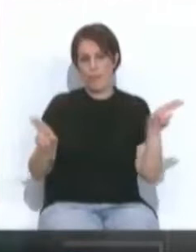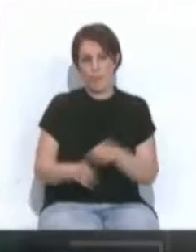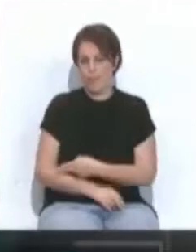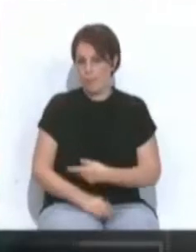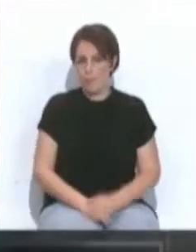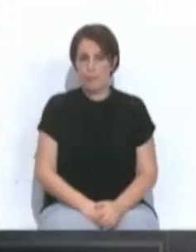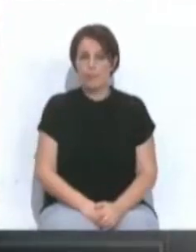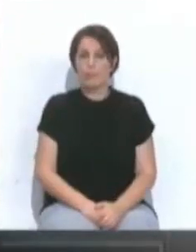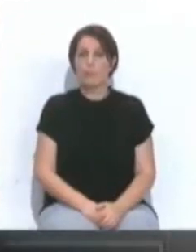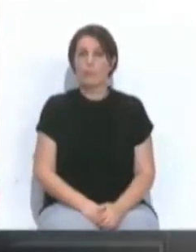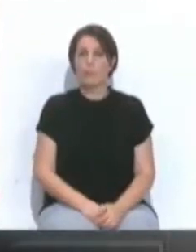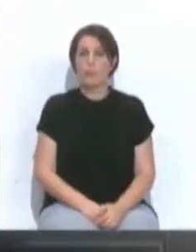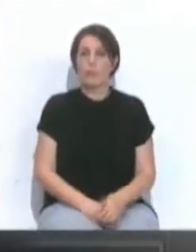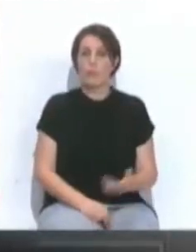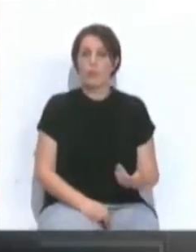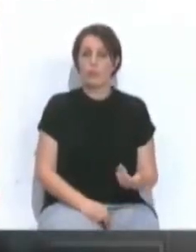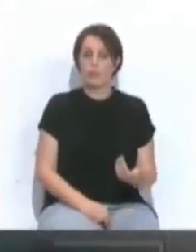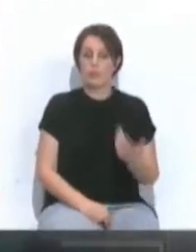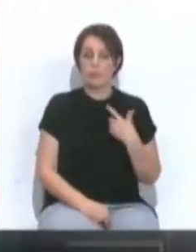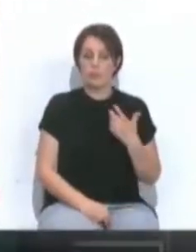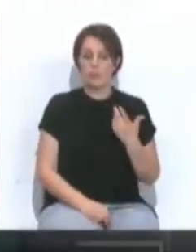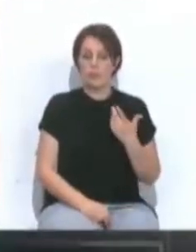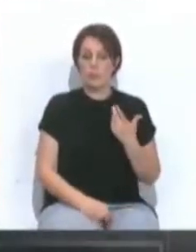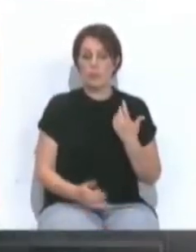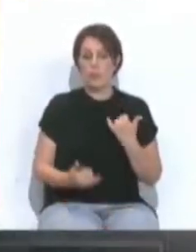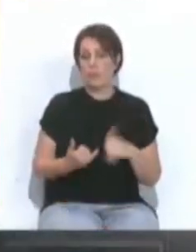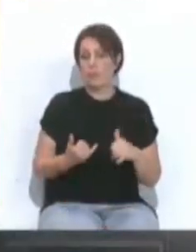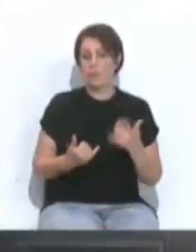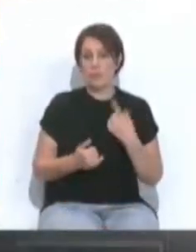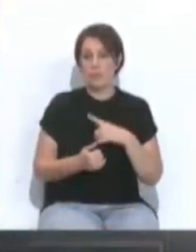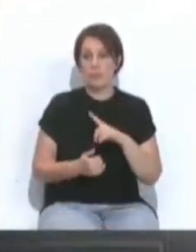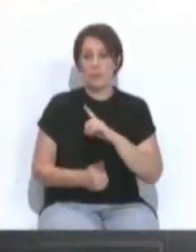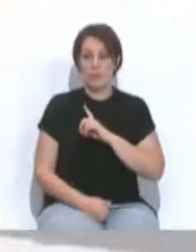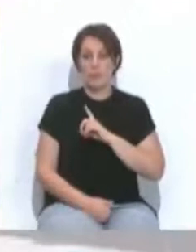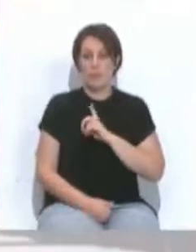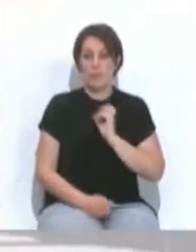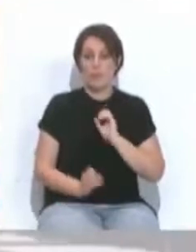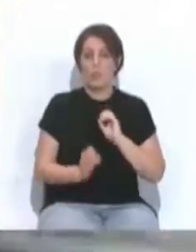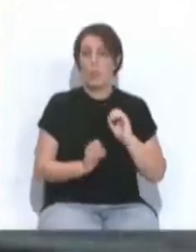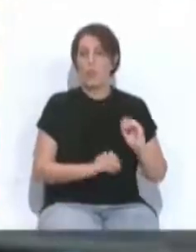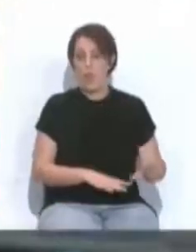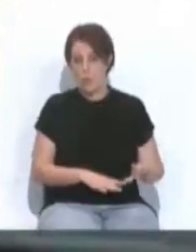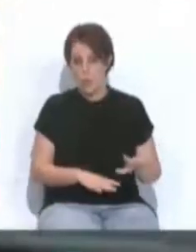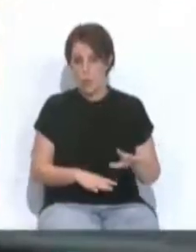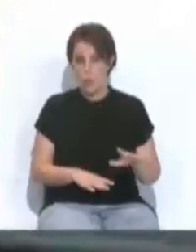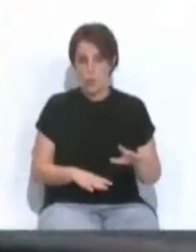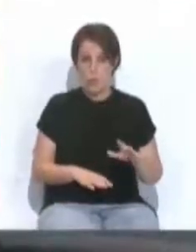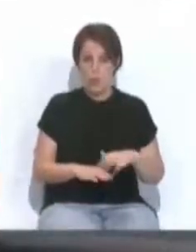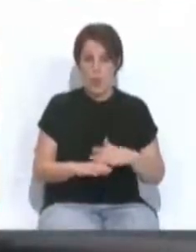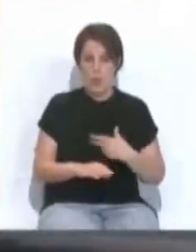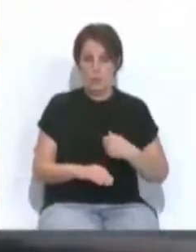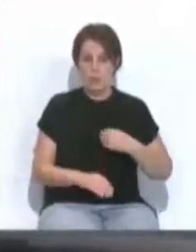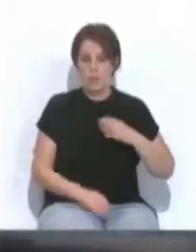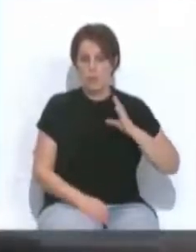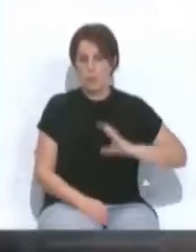y como contrapartida hemos renunciado a la